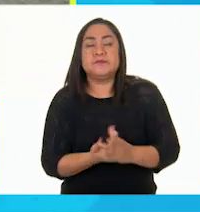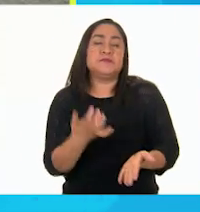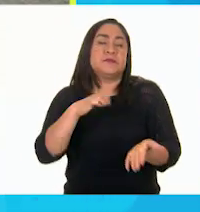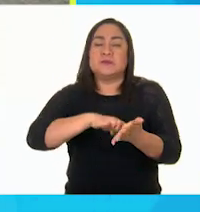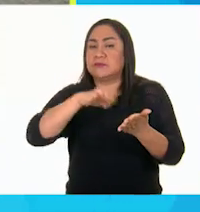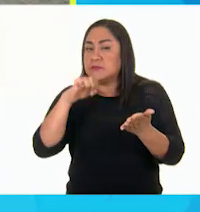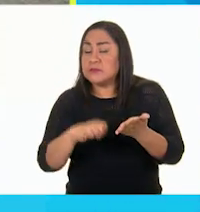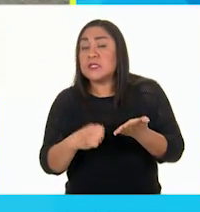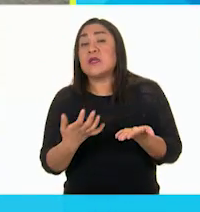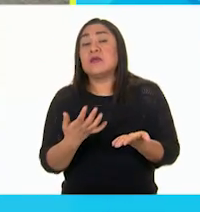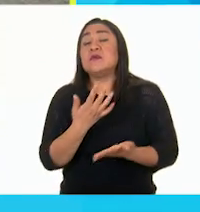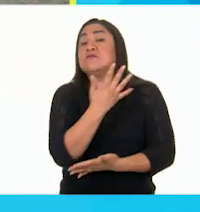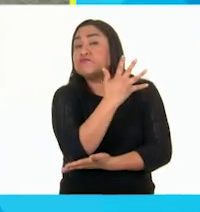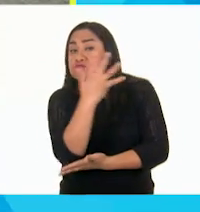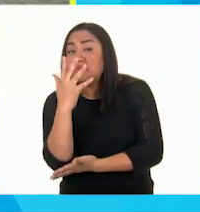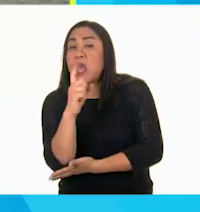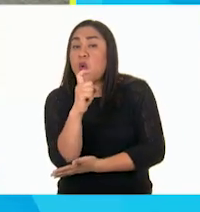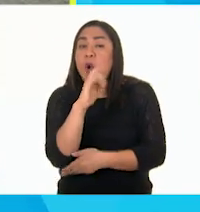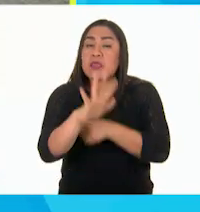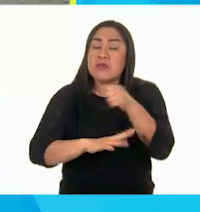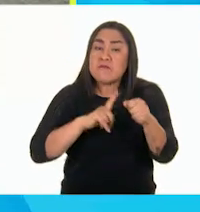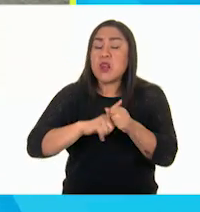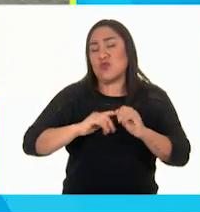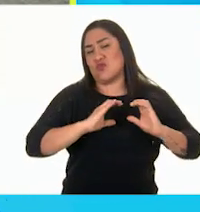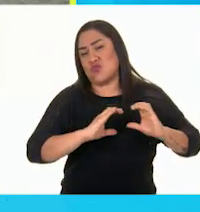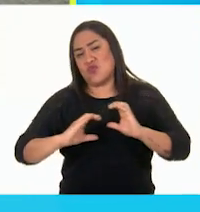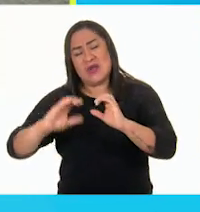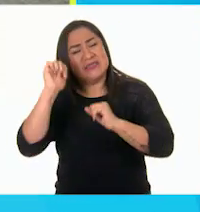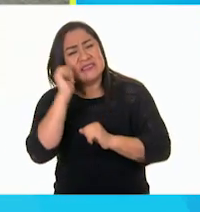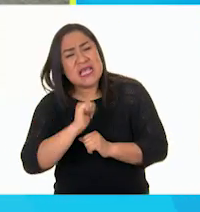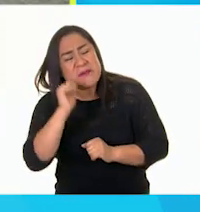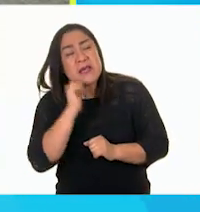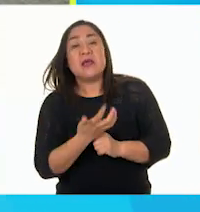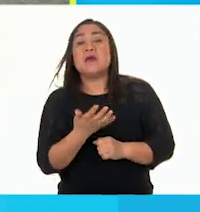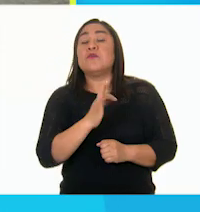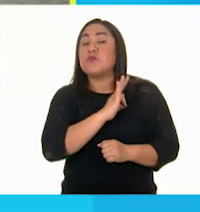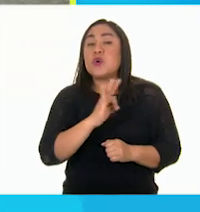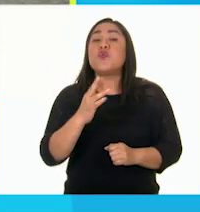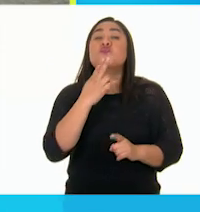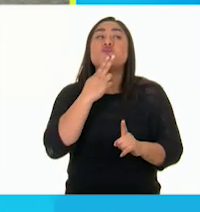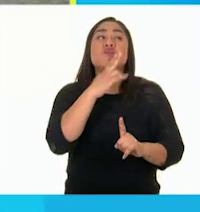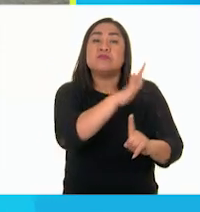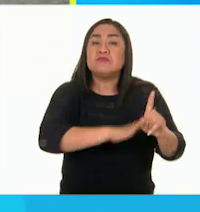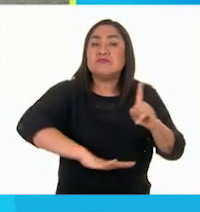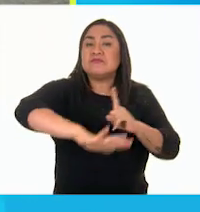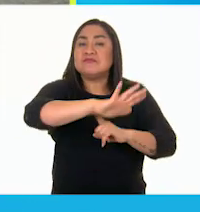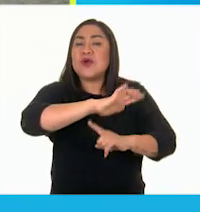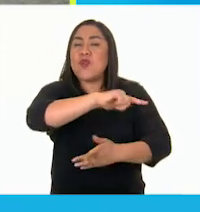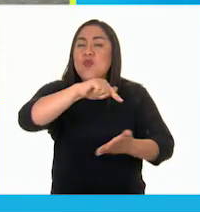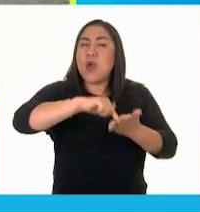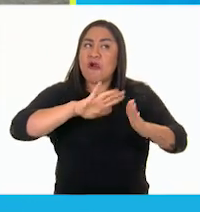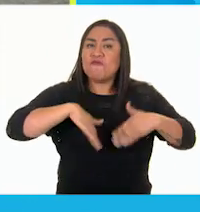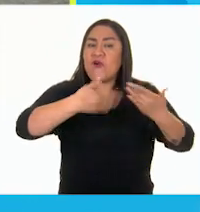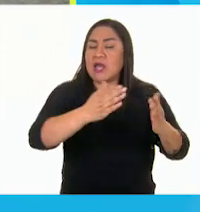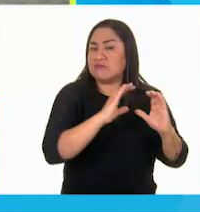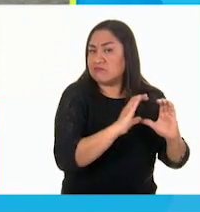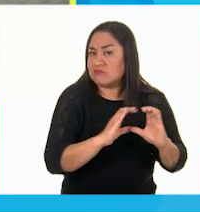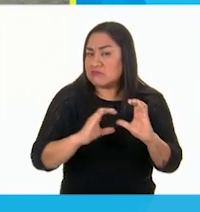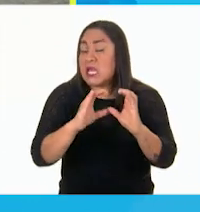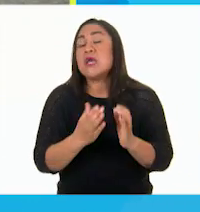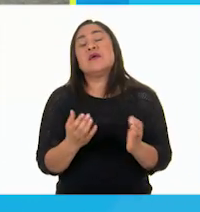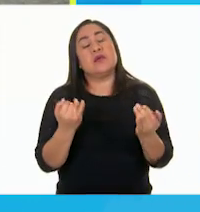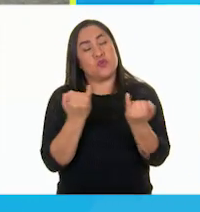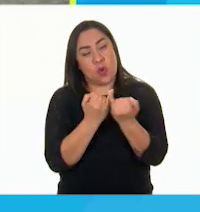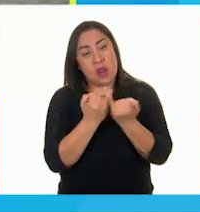cuidar y proteger a la naturaleza, no maltratar a los animales, hacer buen uso de los espacios públicos y tratar con respeto y